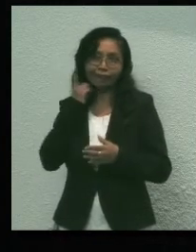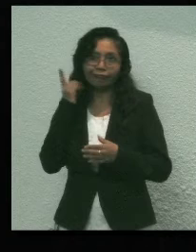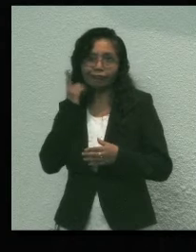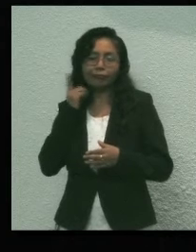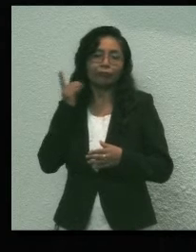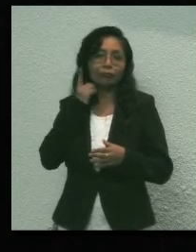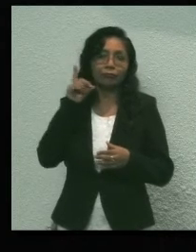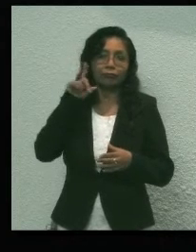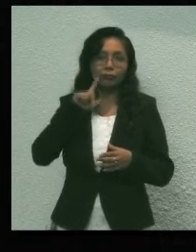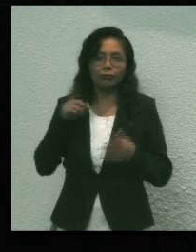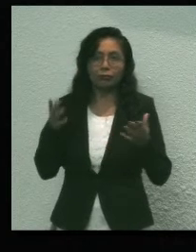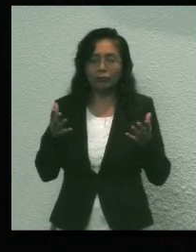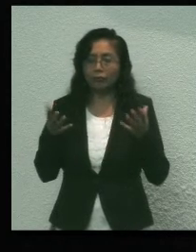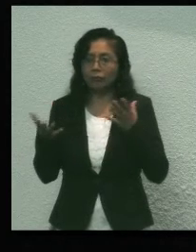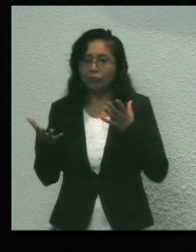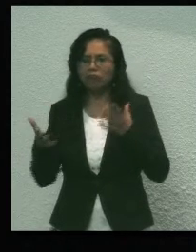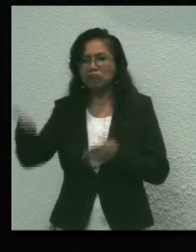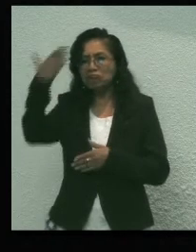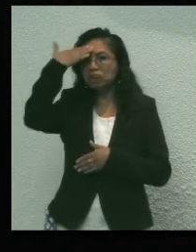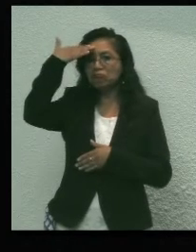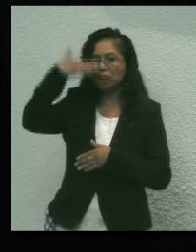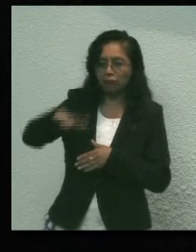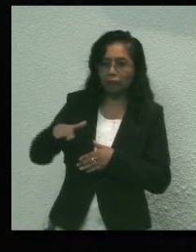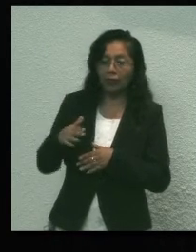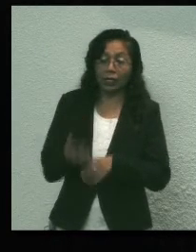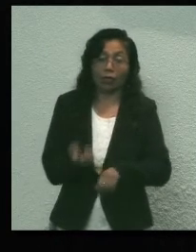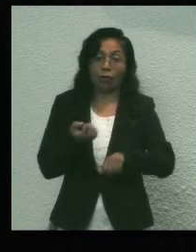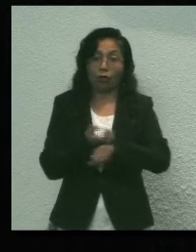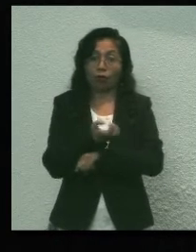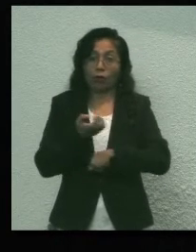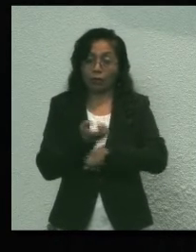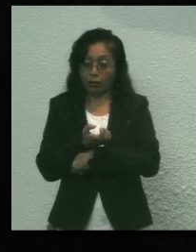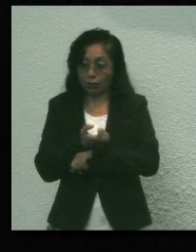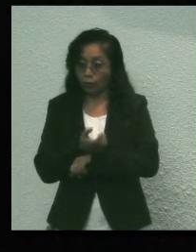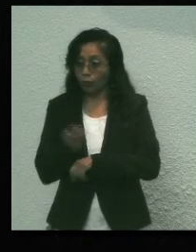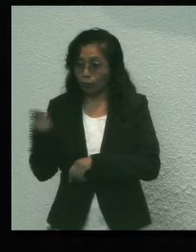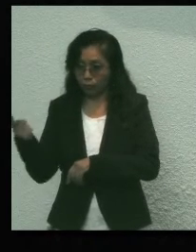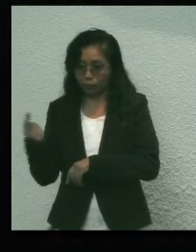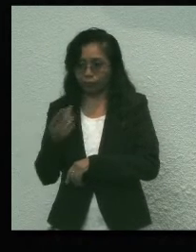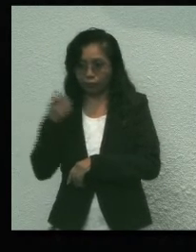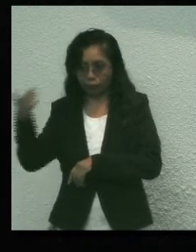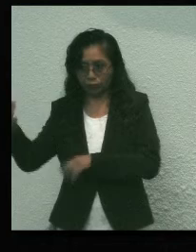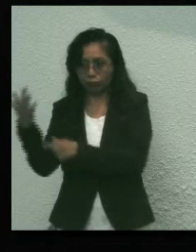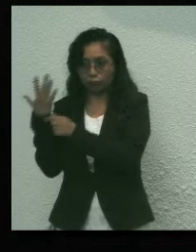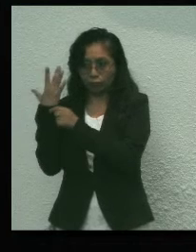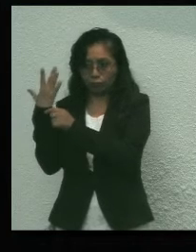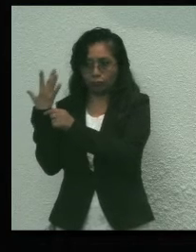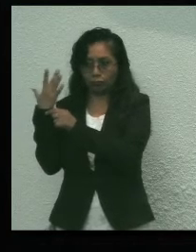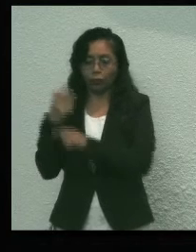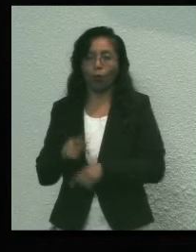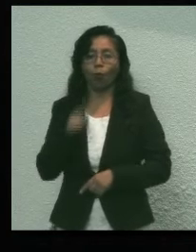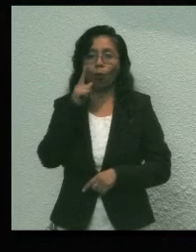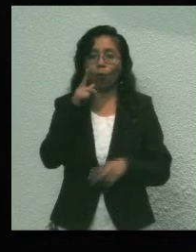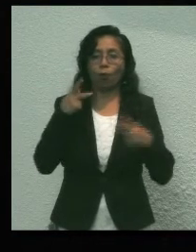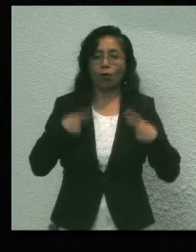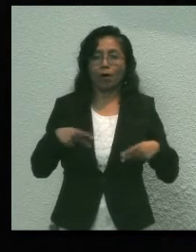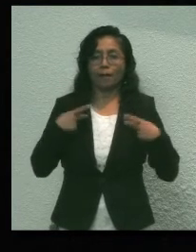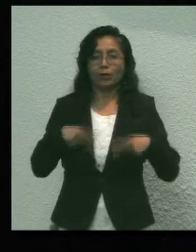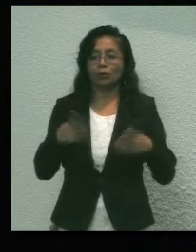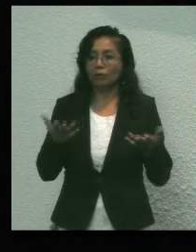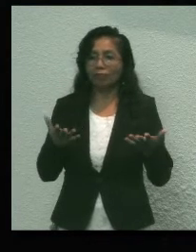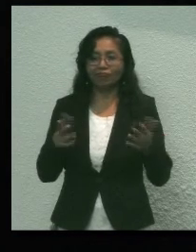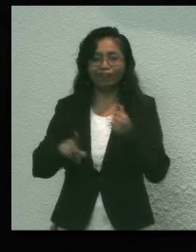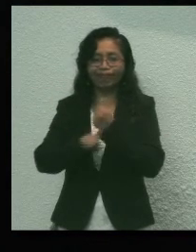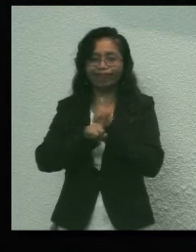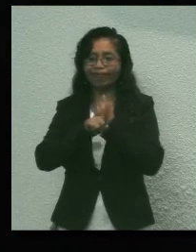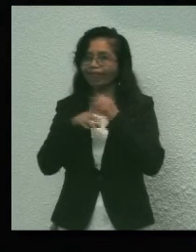con todos. Sabe que en un estado como usted lo ha mencionado, una sola persona no soluciona